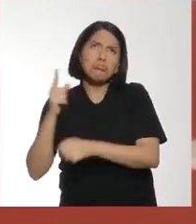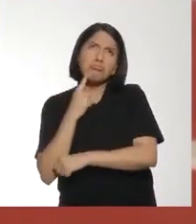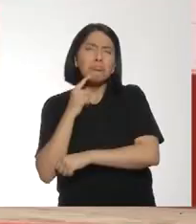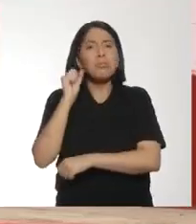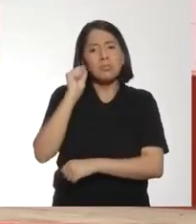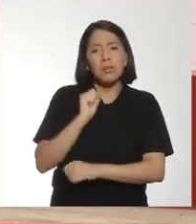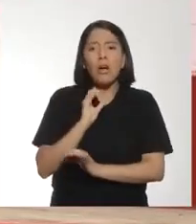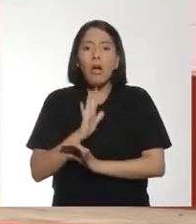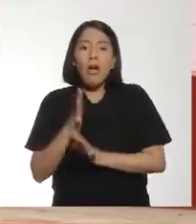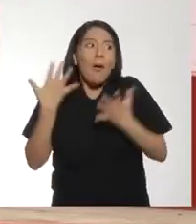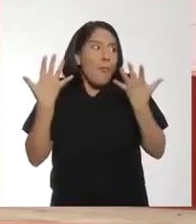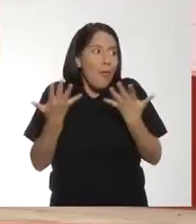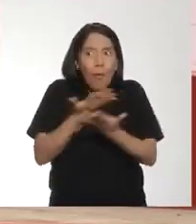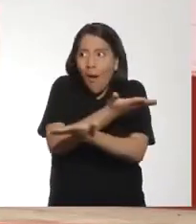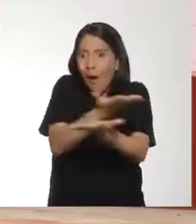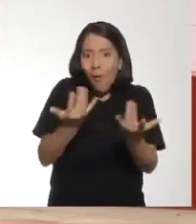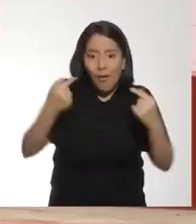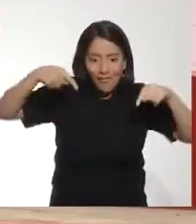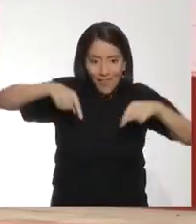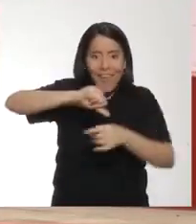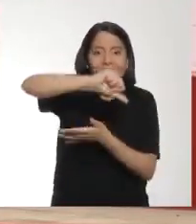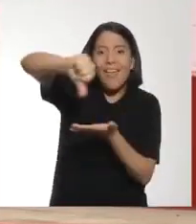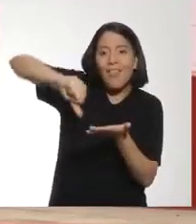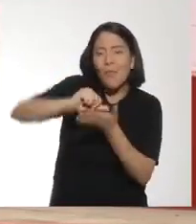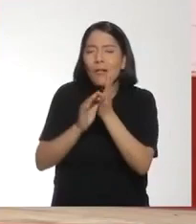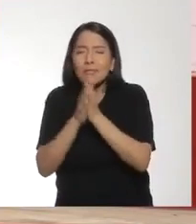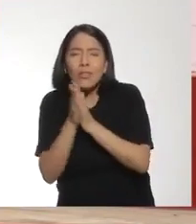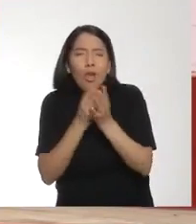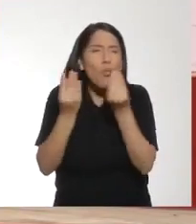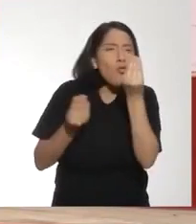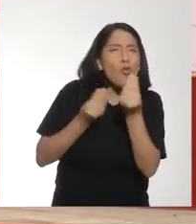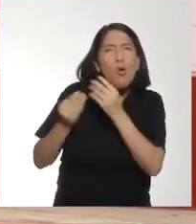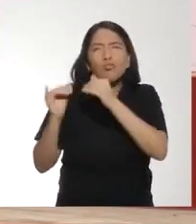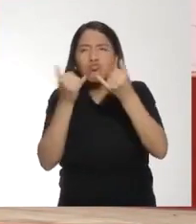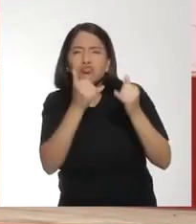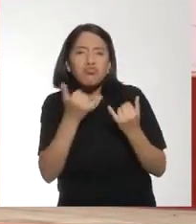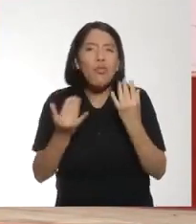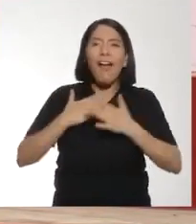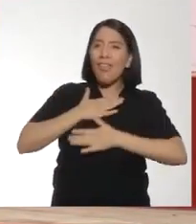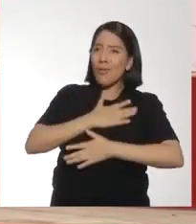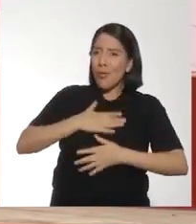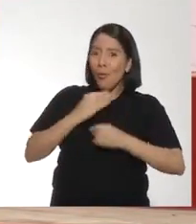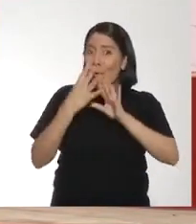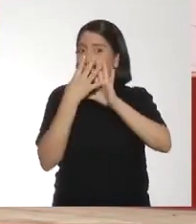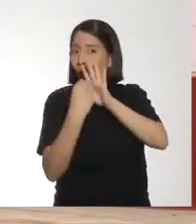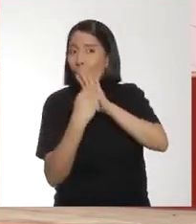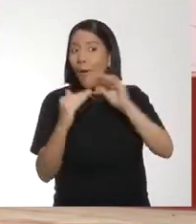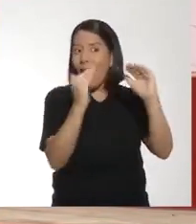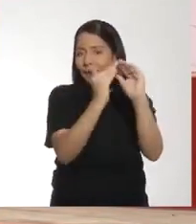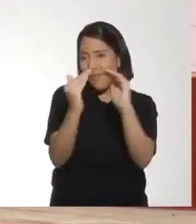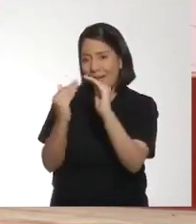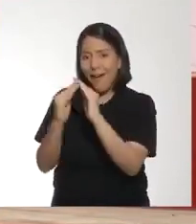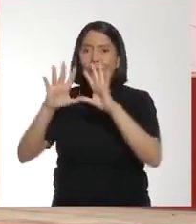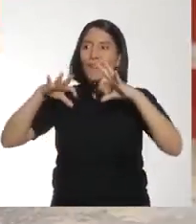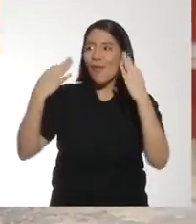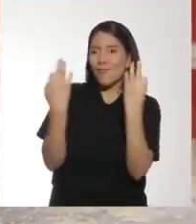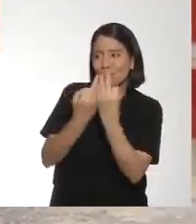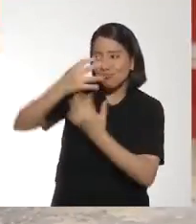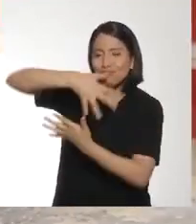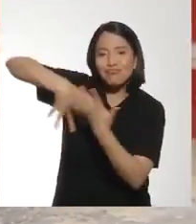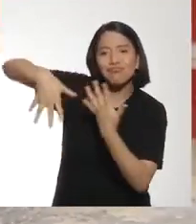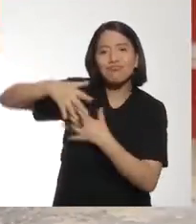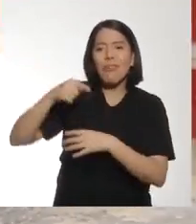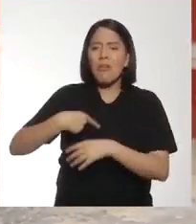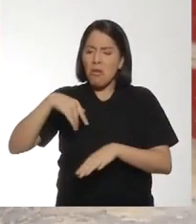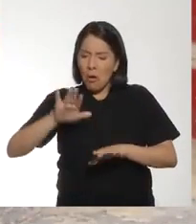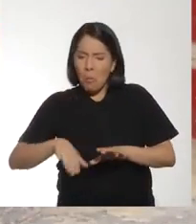eso. Por eso estamos en este parque. Queremos aprender unos juegos fáciles y divertidos para también hacer en casa y practicarlo con la familia. Con